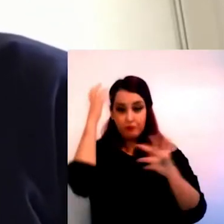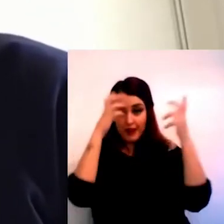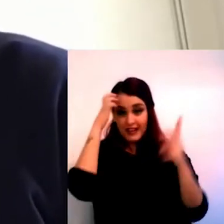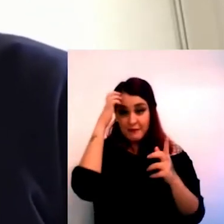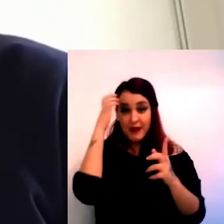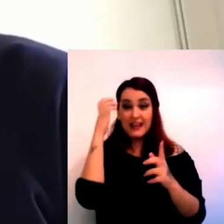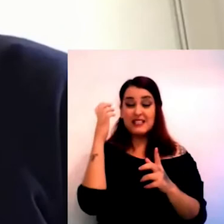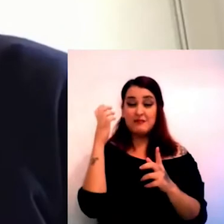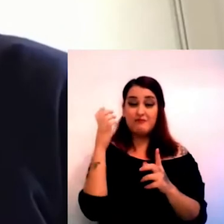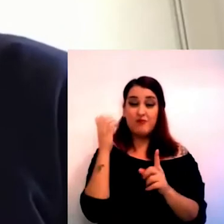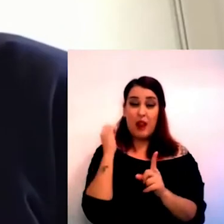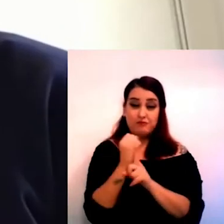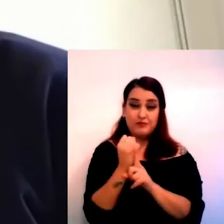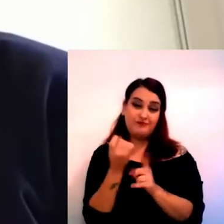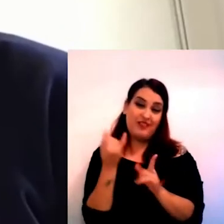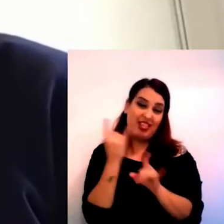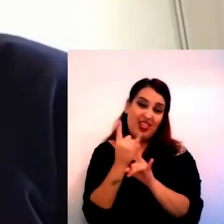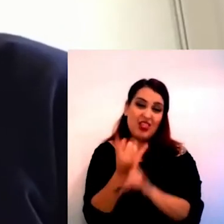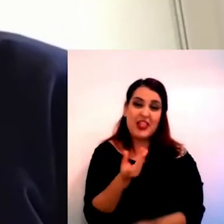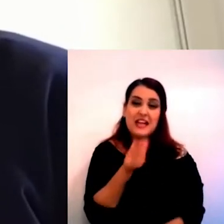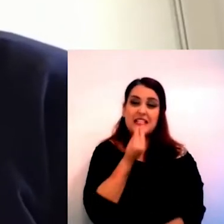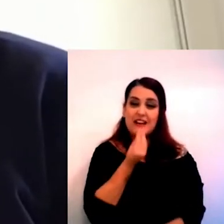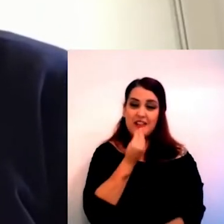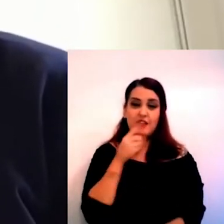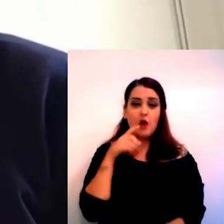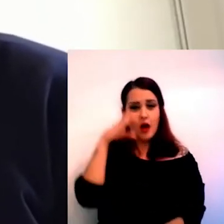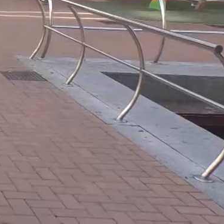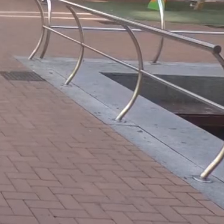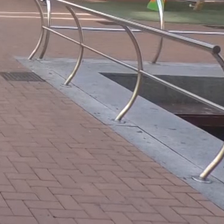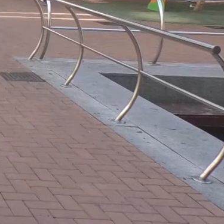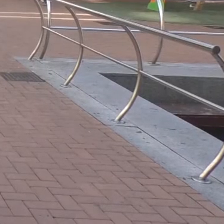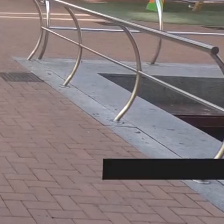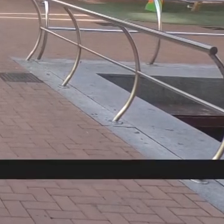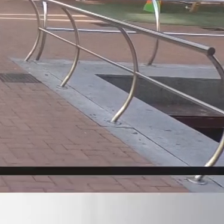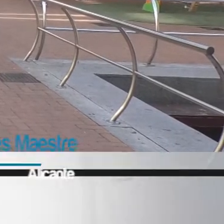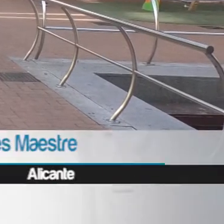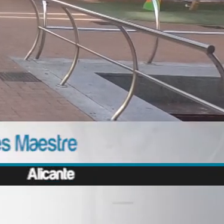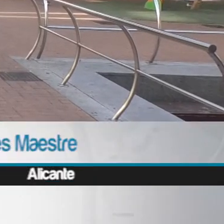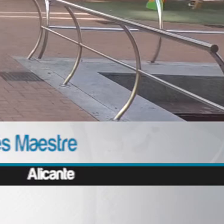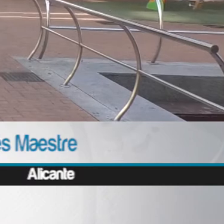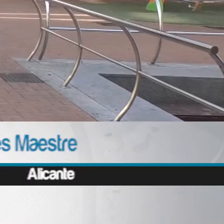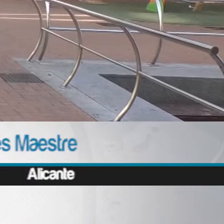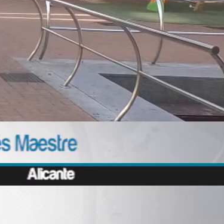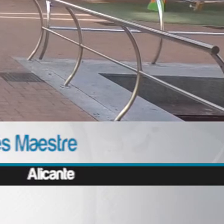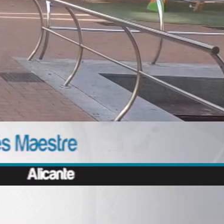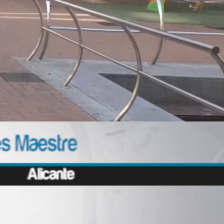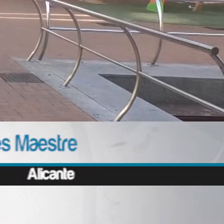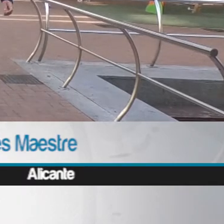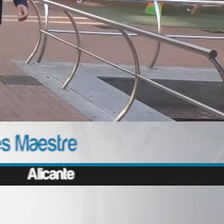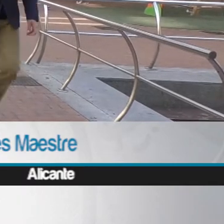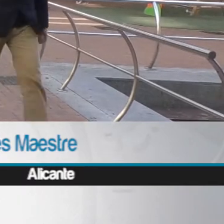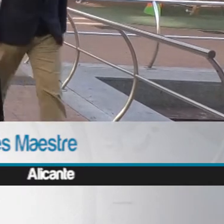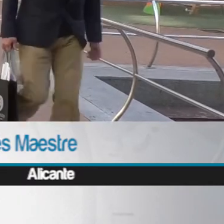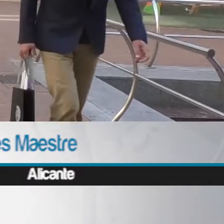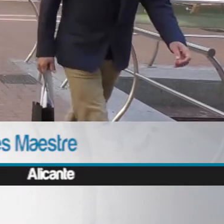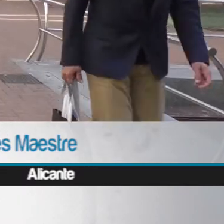cárnica ha sido rechazada por el Grupo Socialista y por Compromís. El empeño del presidente de la Diputación de Alicante, Carlos Mazón,